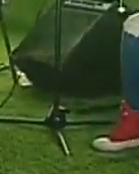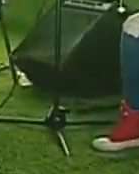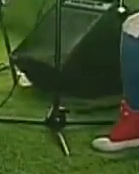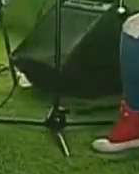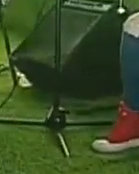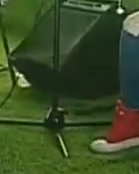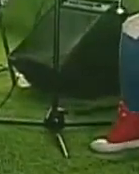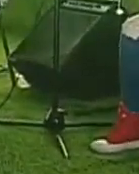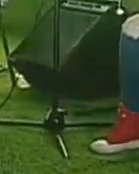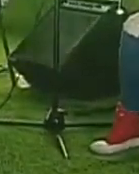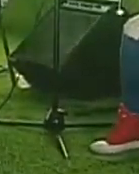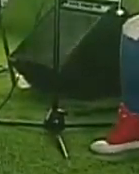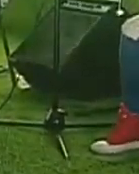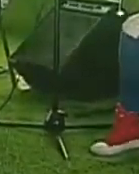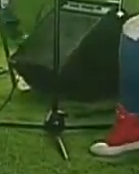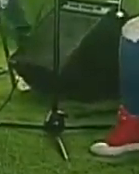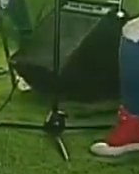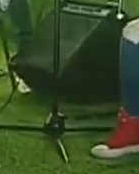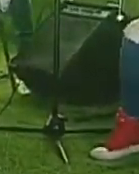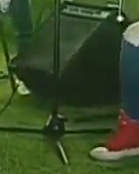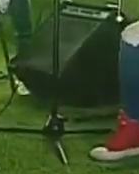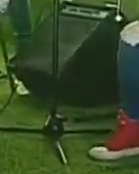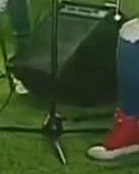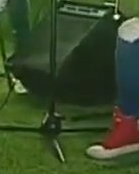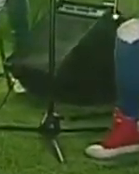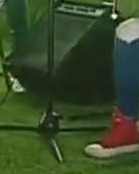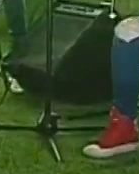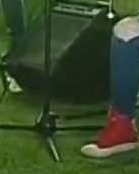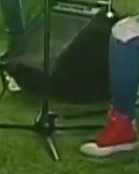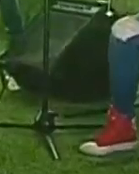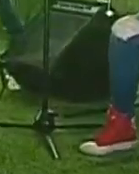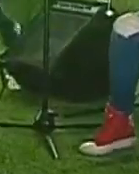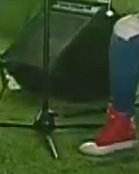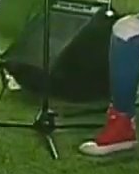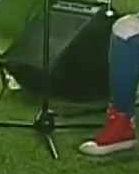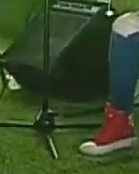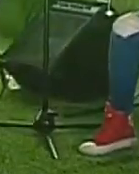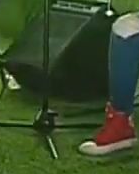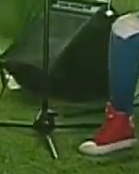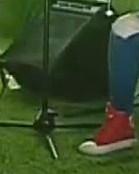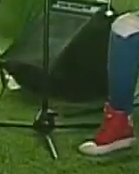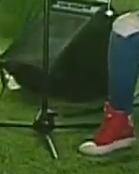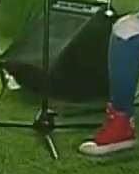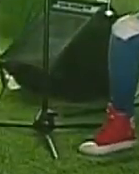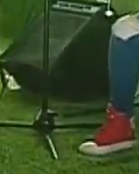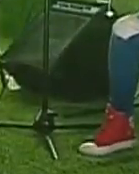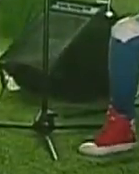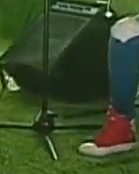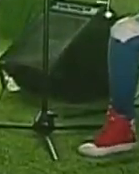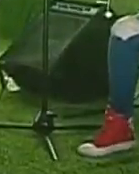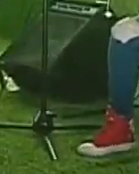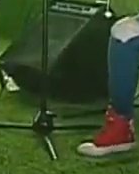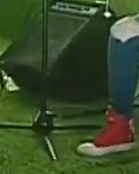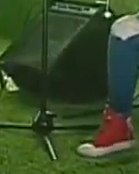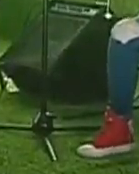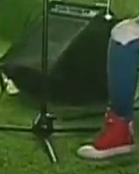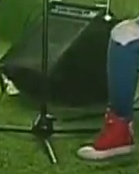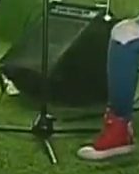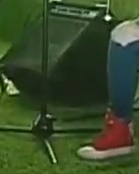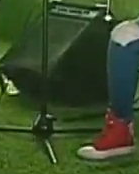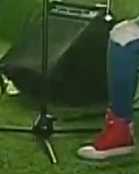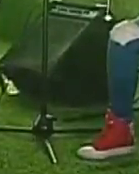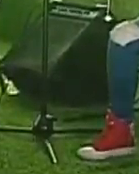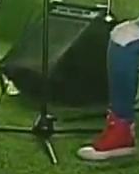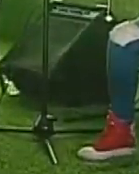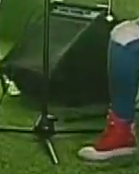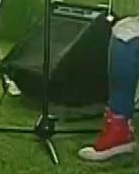crisis, climática, en la actualidad, producto, del modelo, capitalista, y hay que actuar, como lo decía, el líder, de la